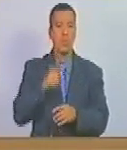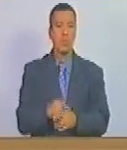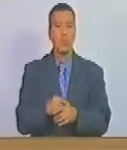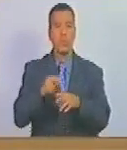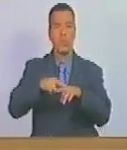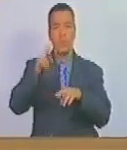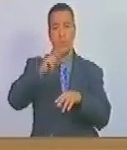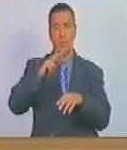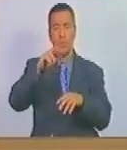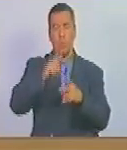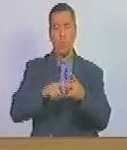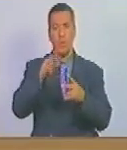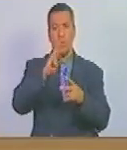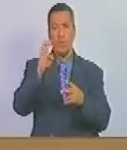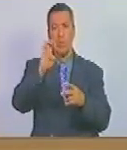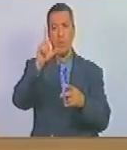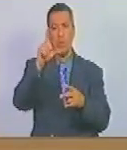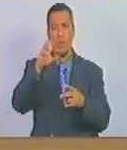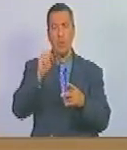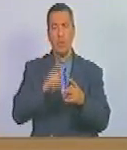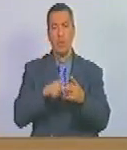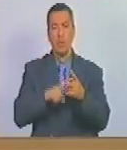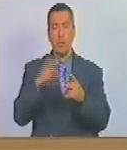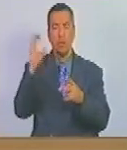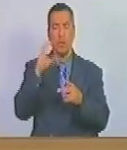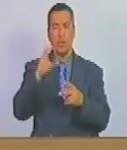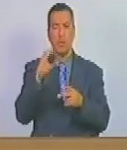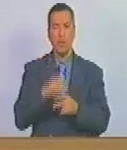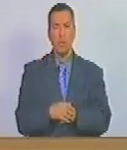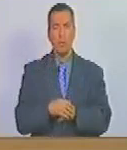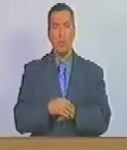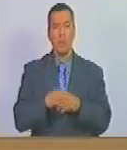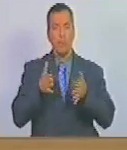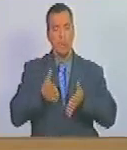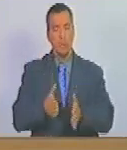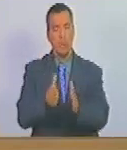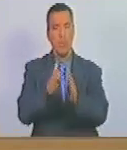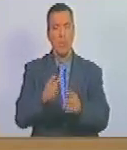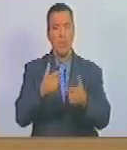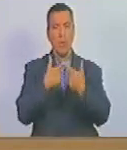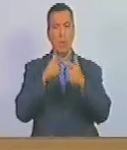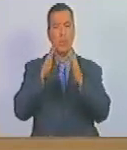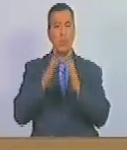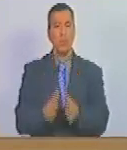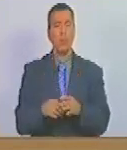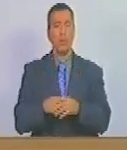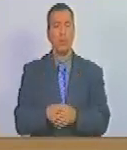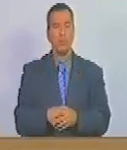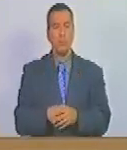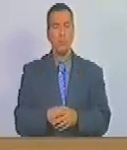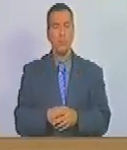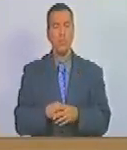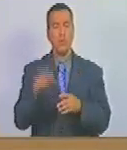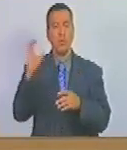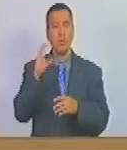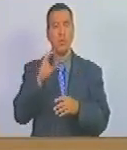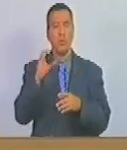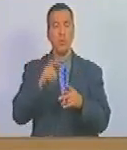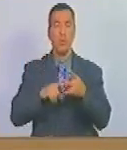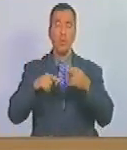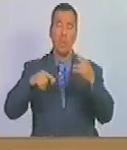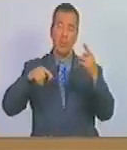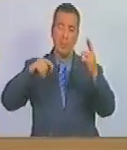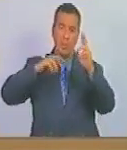rodríguez a bello caracas la cuna del libertador caracas la